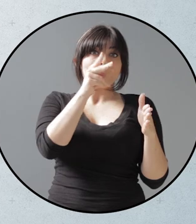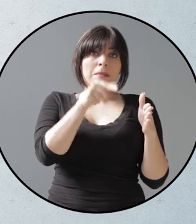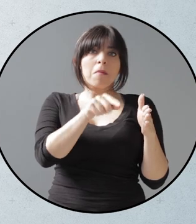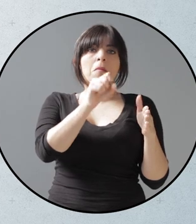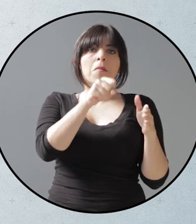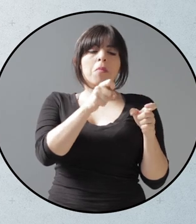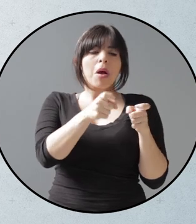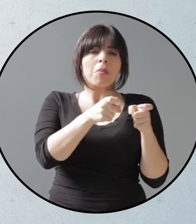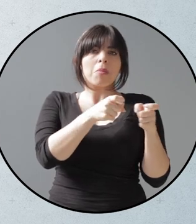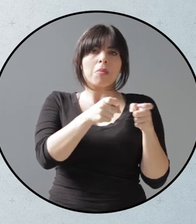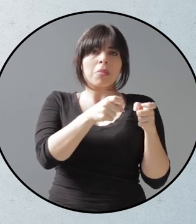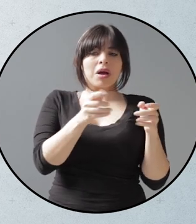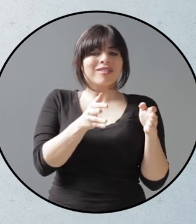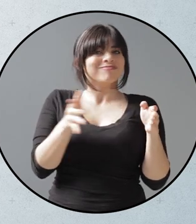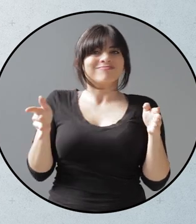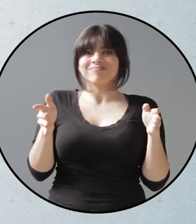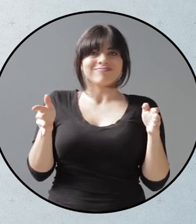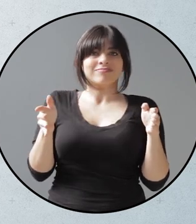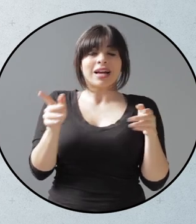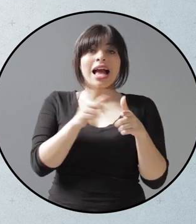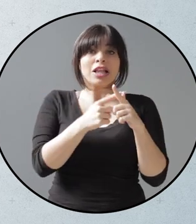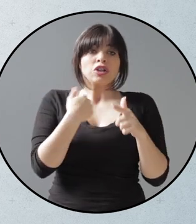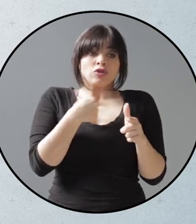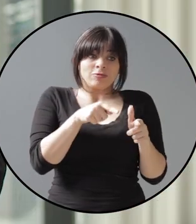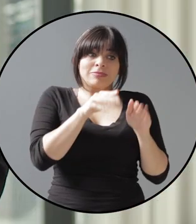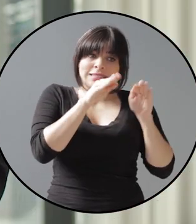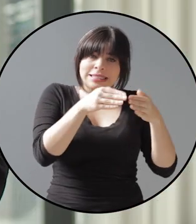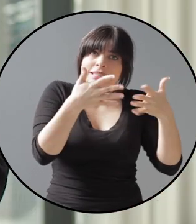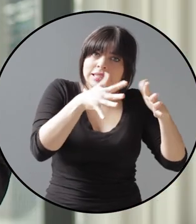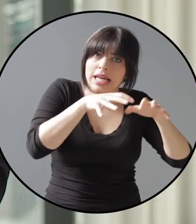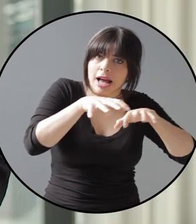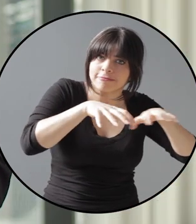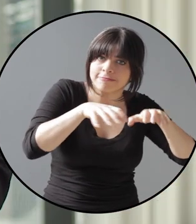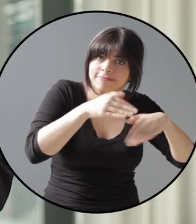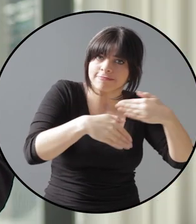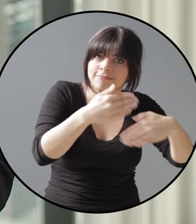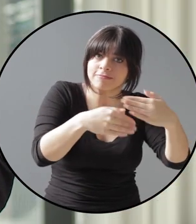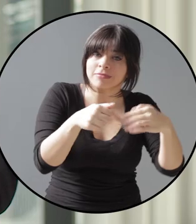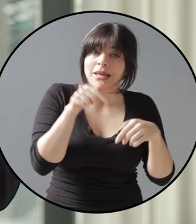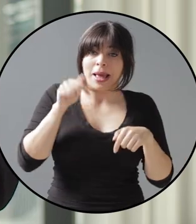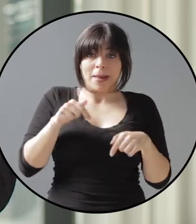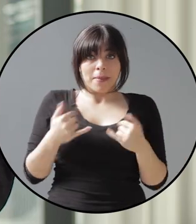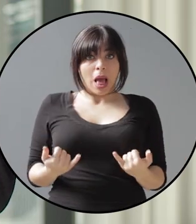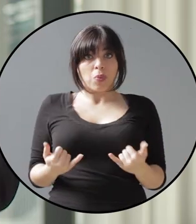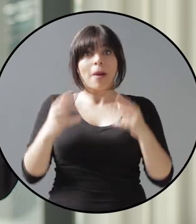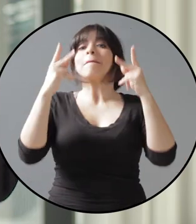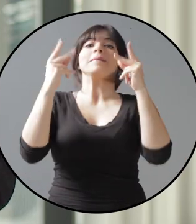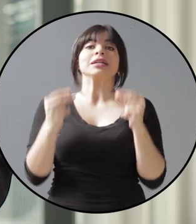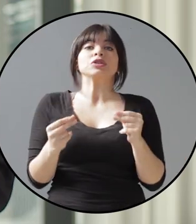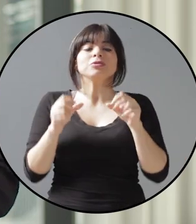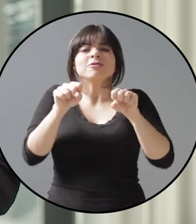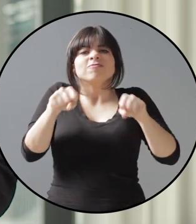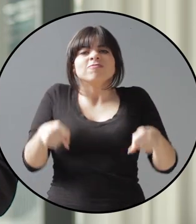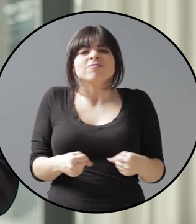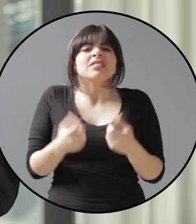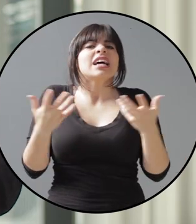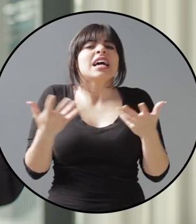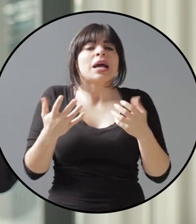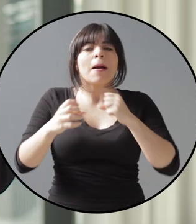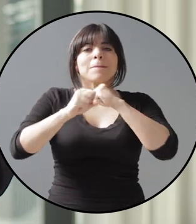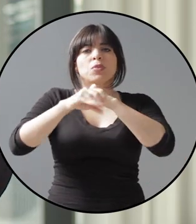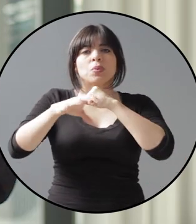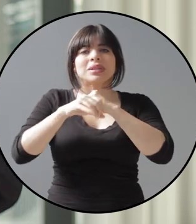del presupuesto nos permiten posibilidades de maniobra. En esto hemos actuado, habiendo recortado en este presupuesto